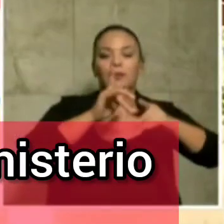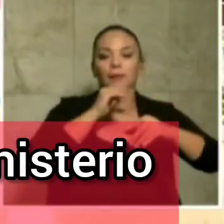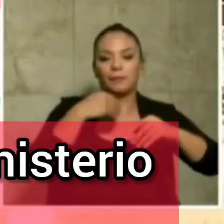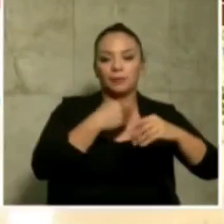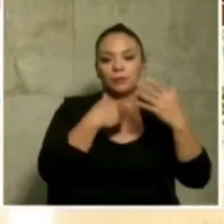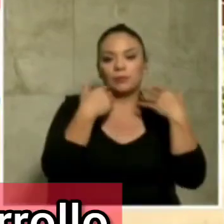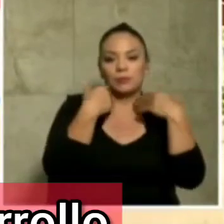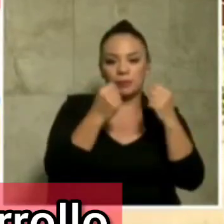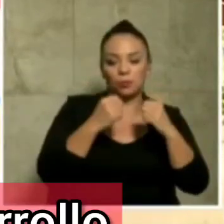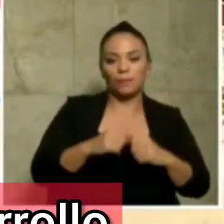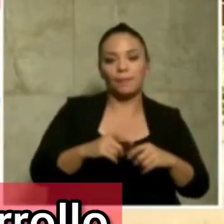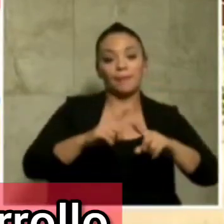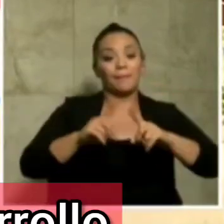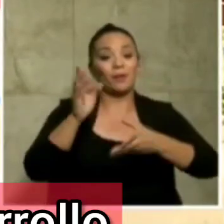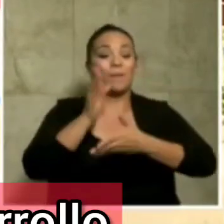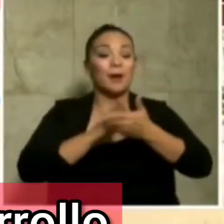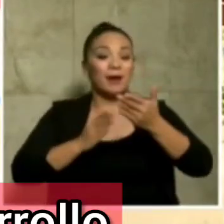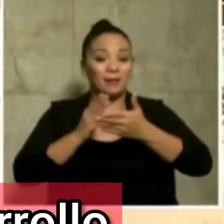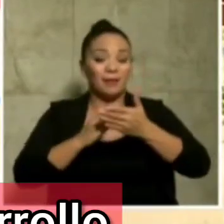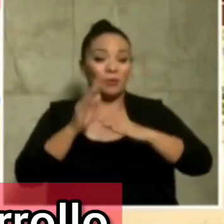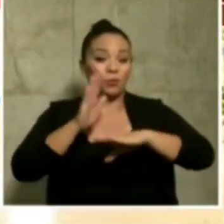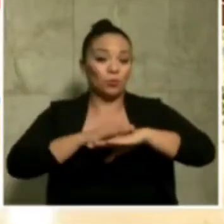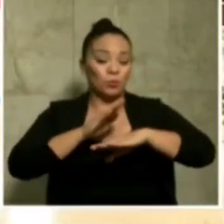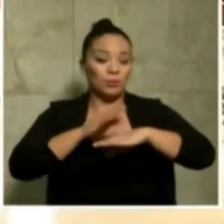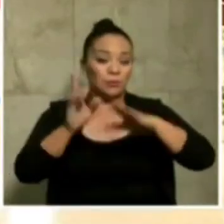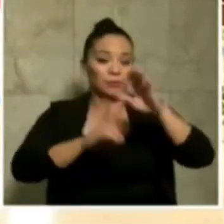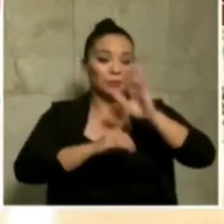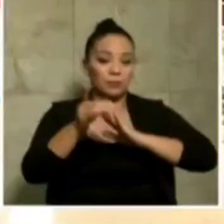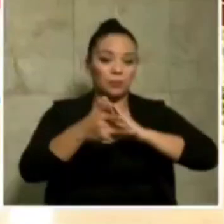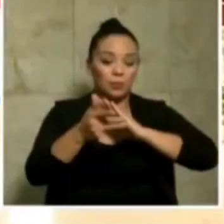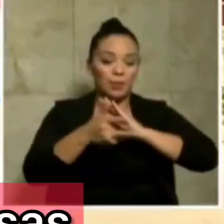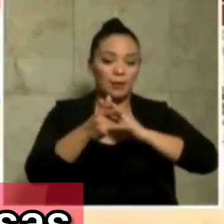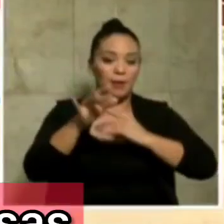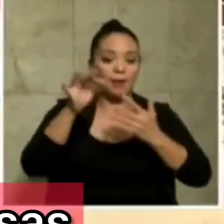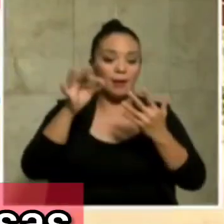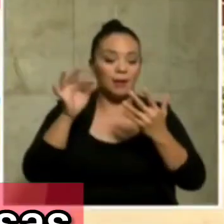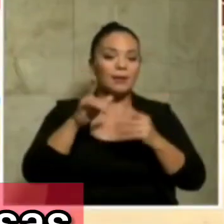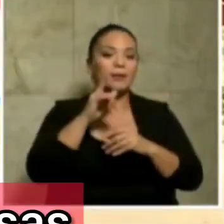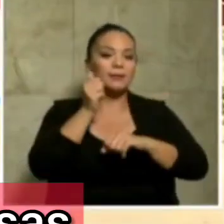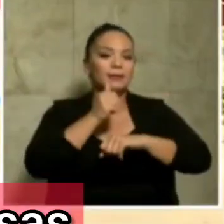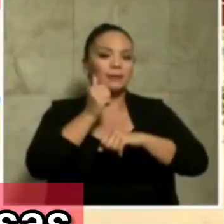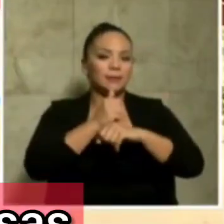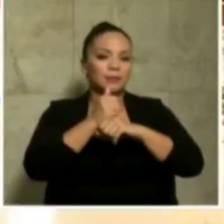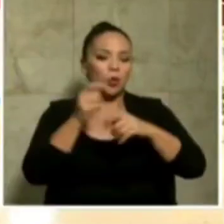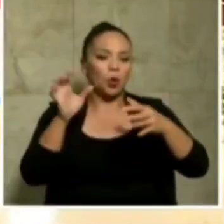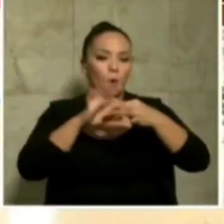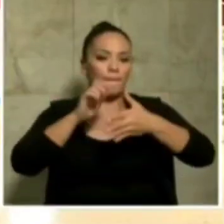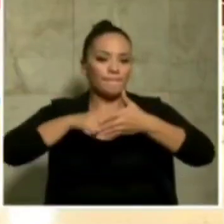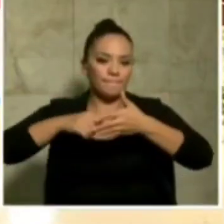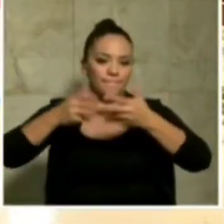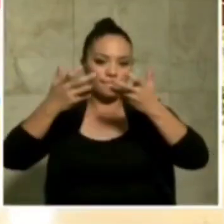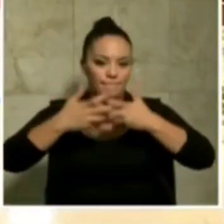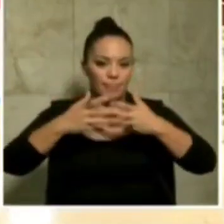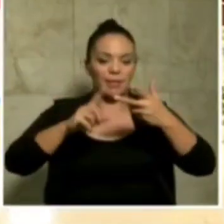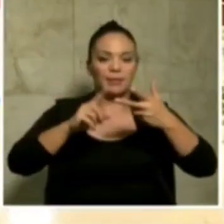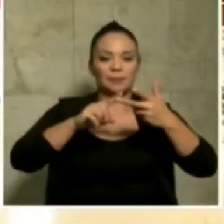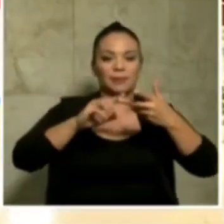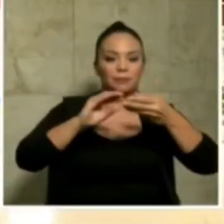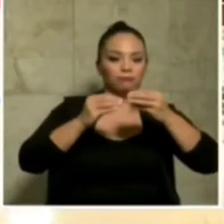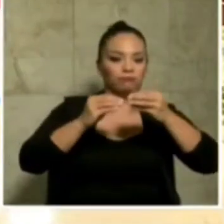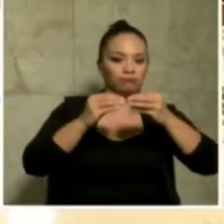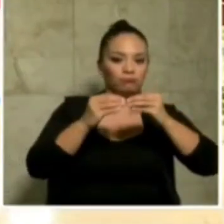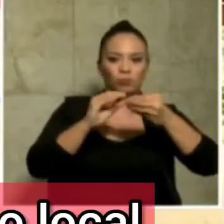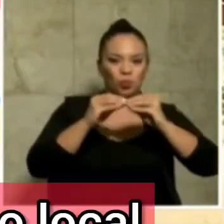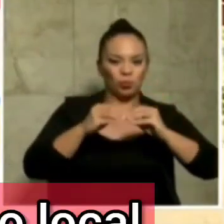Ministerio de Salud. Pero la parte de autorización del desarrollo de tecnologías alternativas, establecer convenios con las empresas, el fijar las tasas, impulsar los